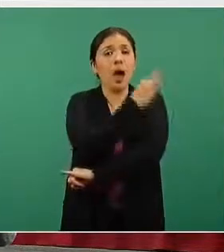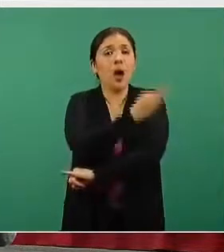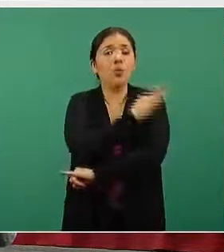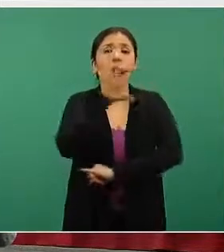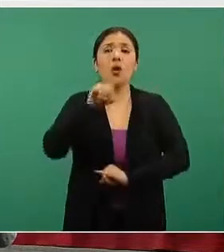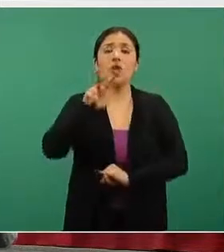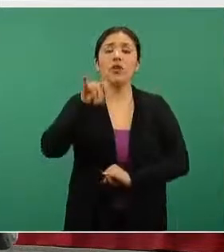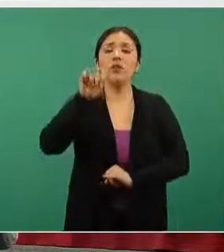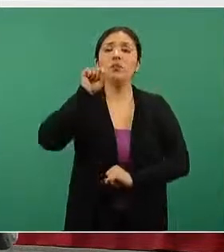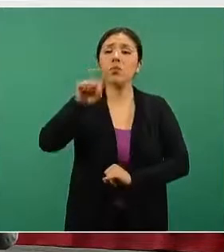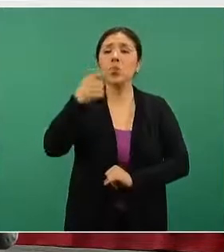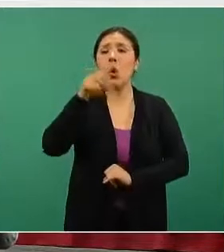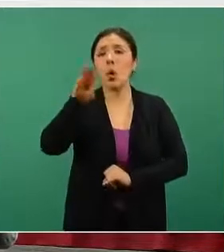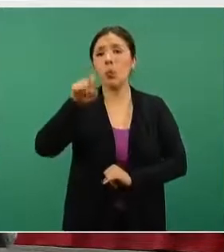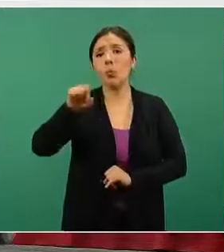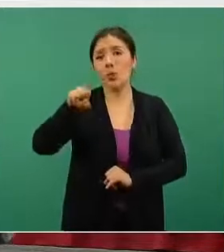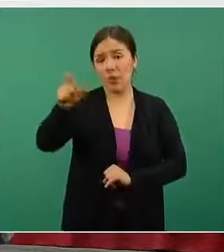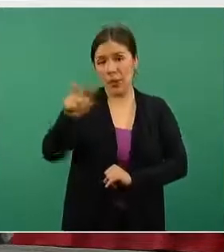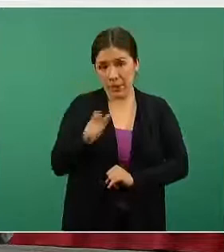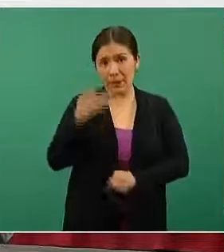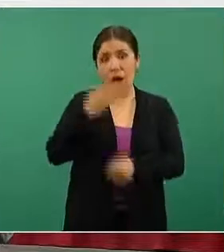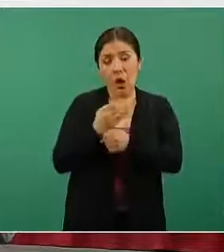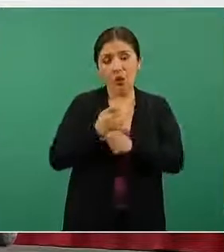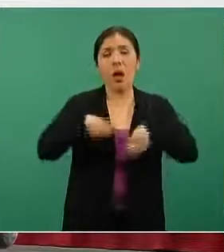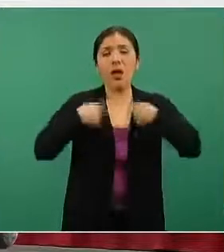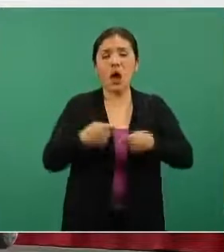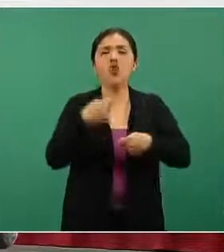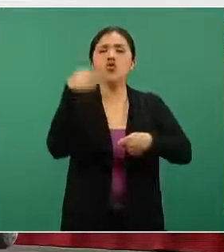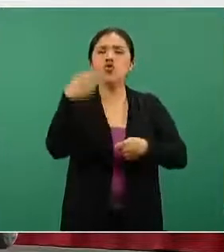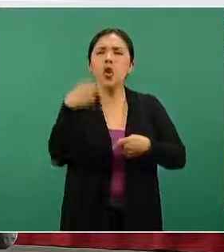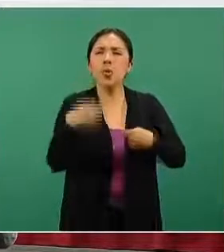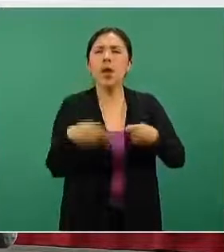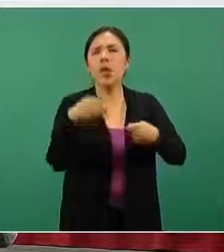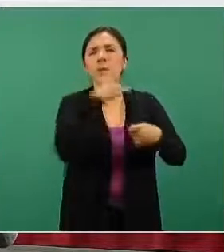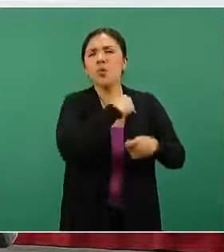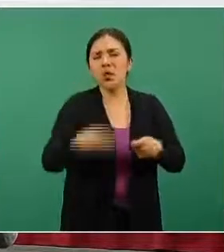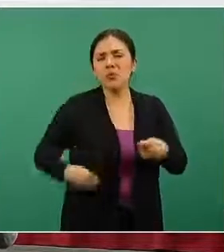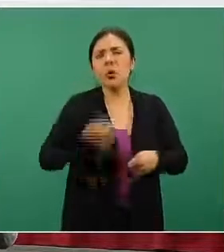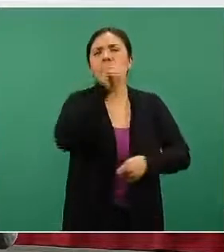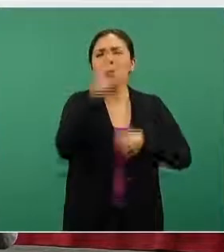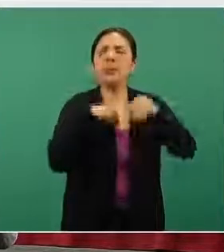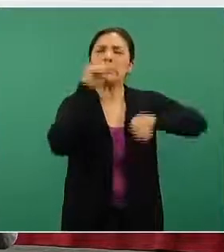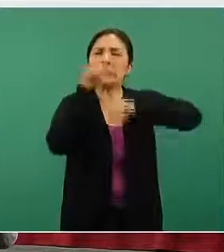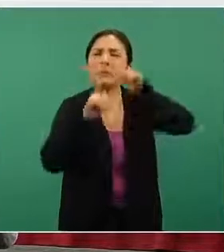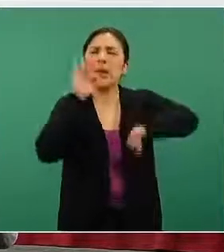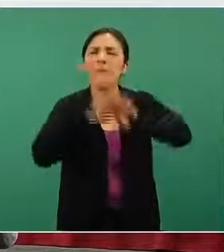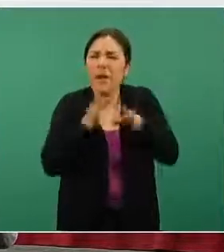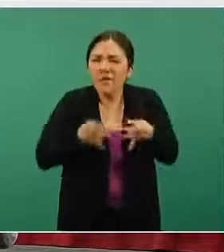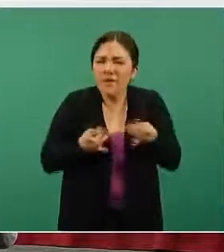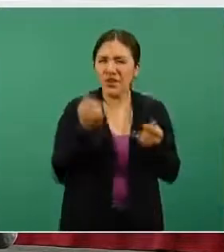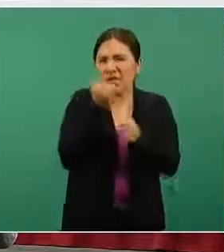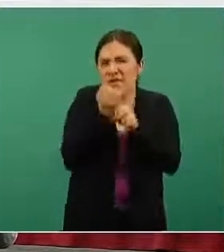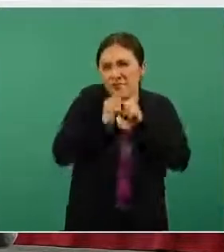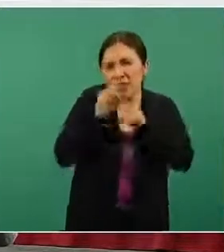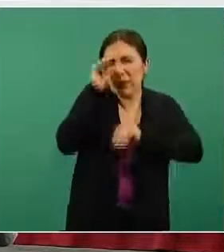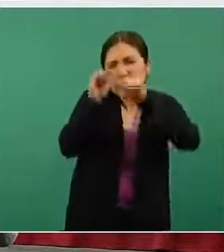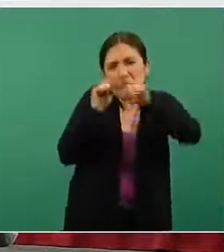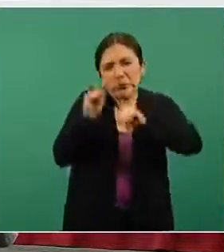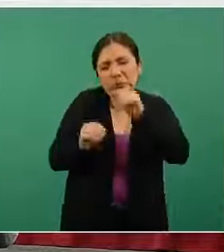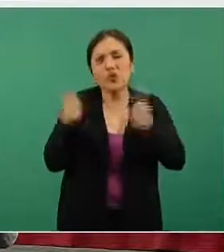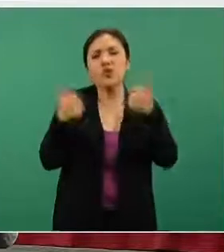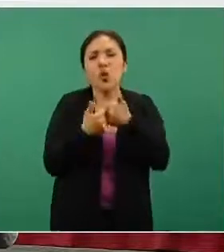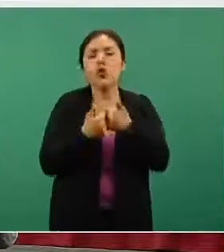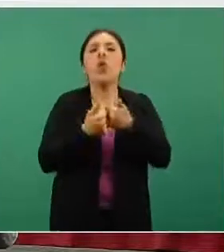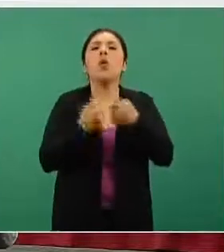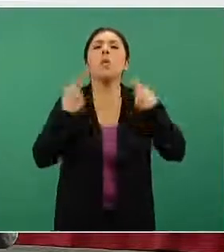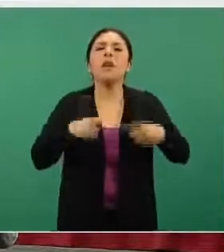.gov.mx. Ahorita van ver la lista de los nombres de municipios, pero vamos a ir refinando la información, como decíamos ayer, poniendo la